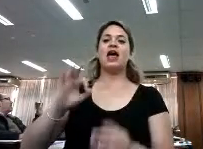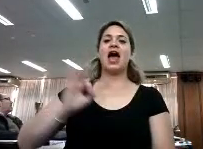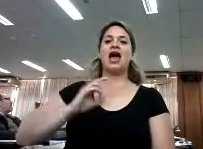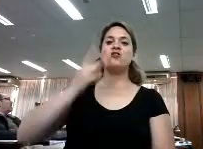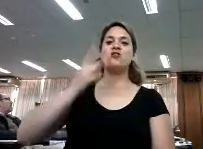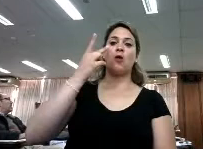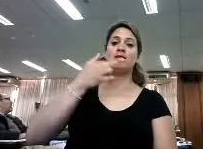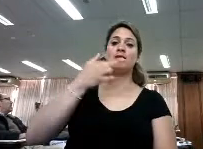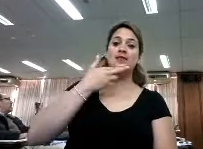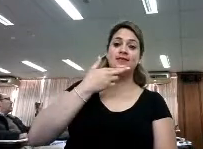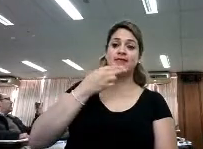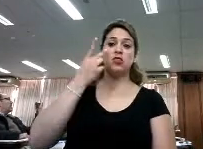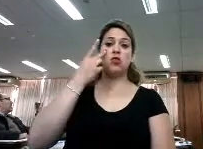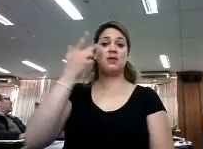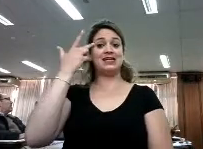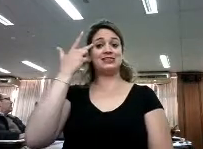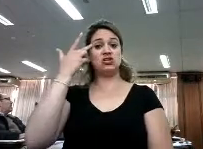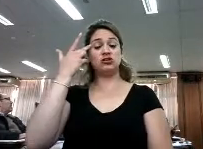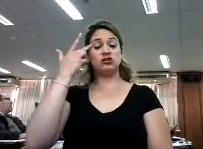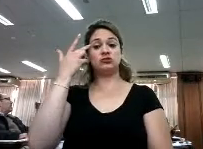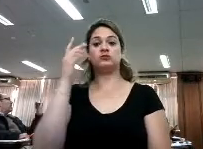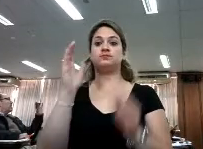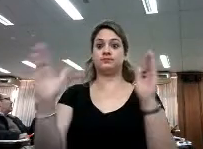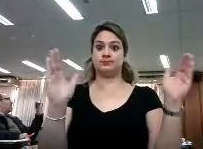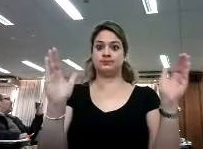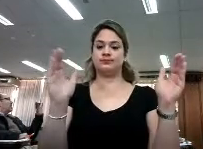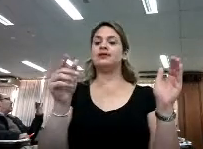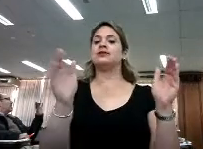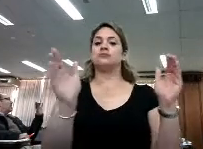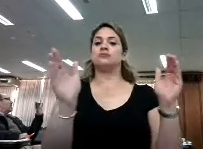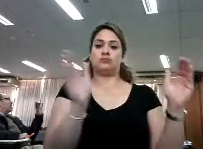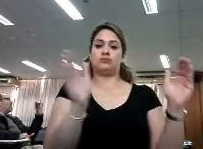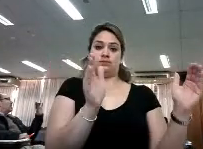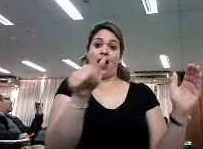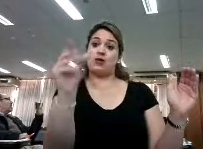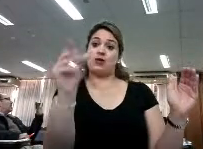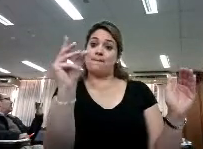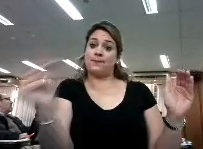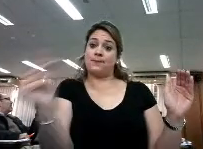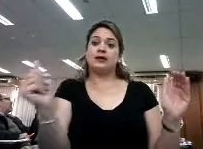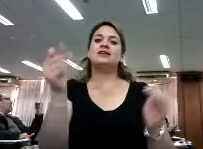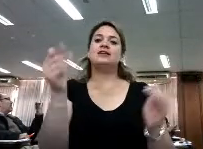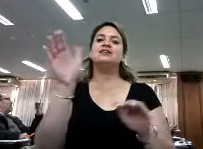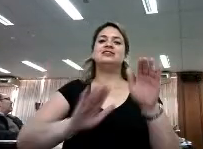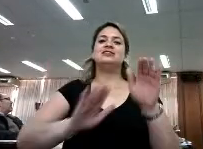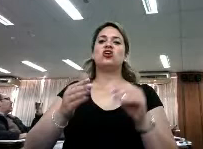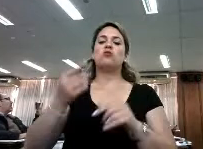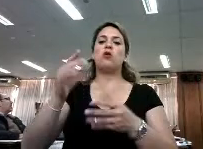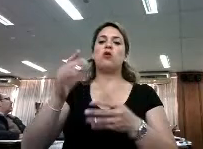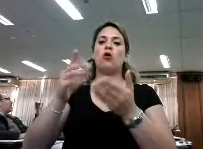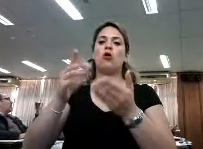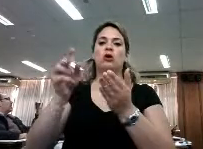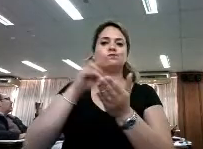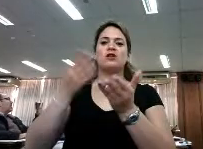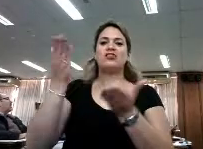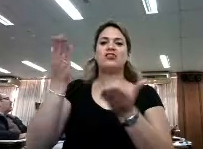2018, se hizo esta antología y también